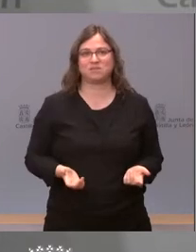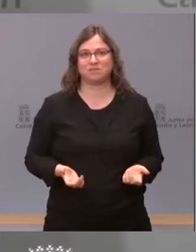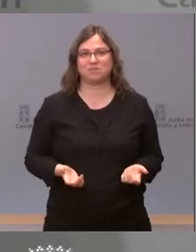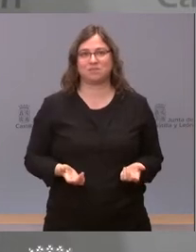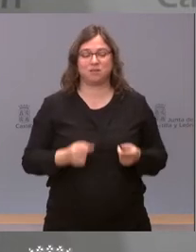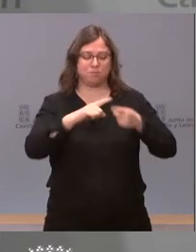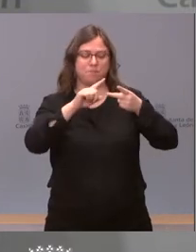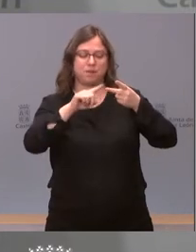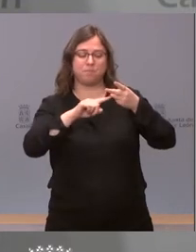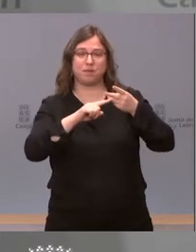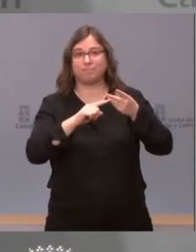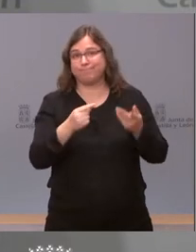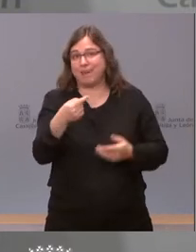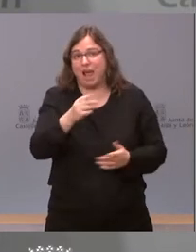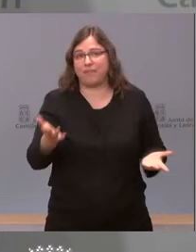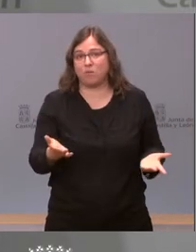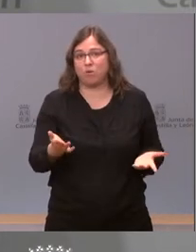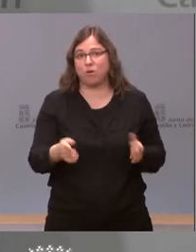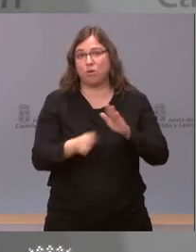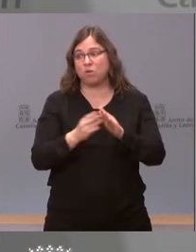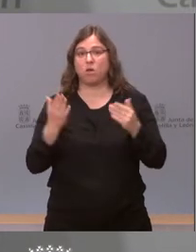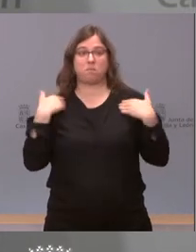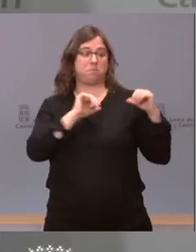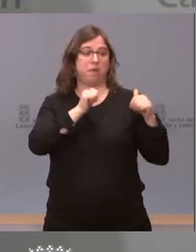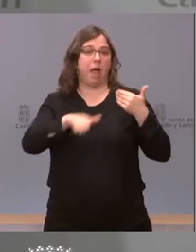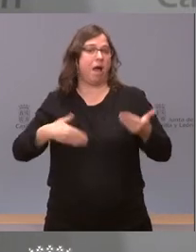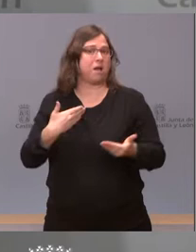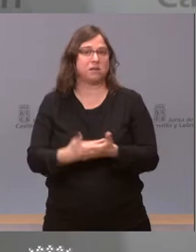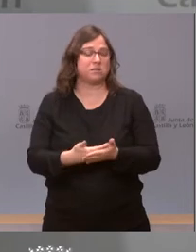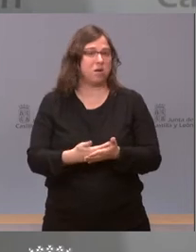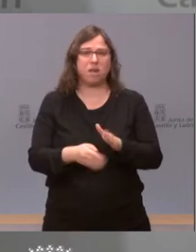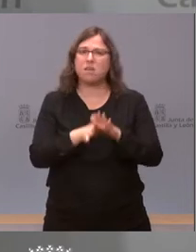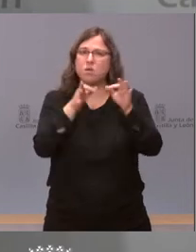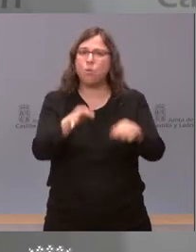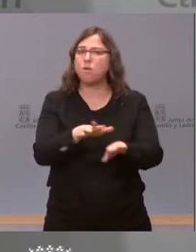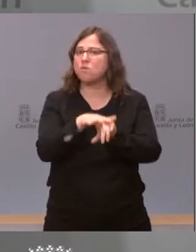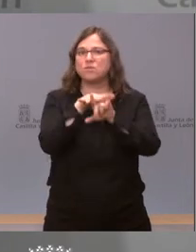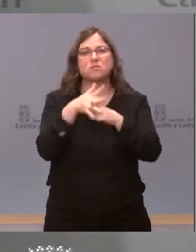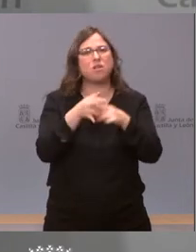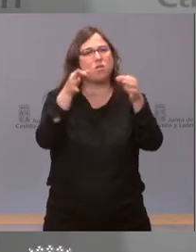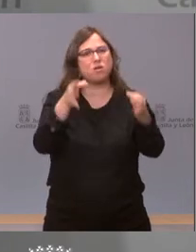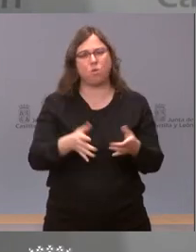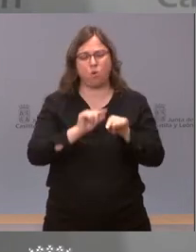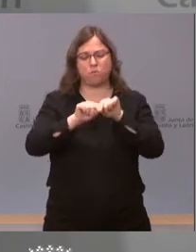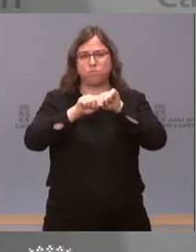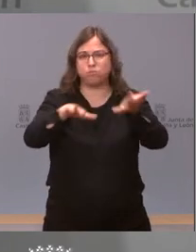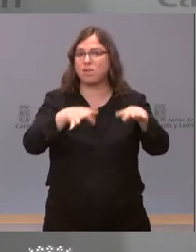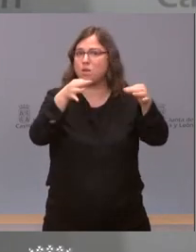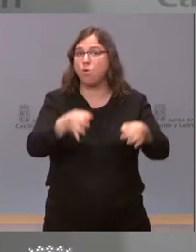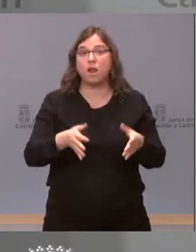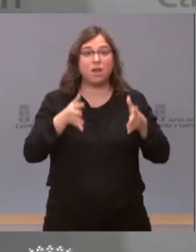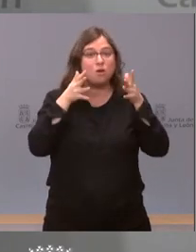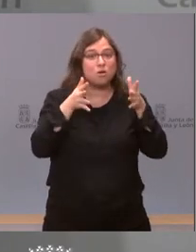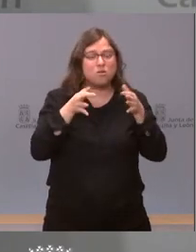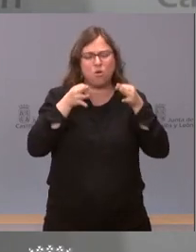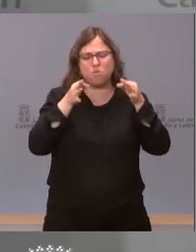Todas esas cosas no son buenas. Siguen sin ser buenas. ¿Por qué? Porque seguimos en la misma situación epidemiológica. Por tanto, nuestras recomendaciones son las mismas.